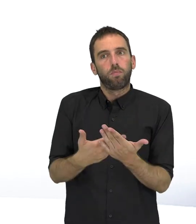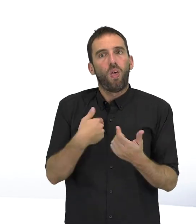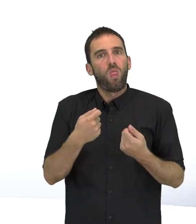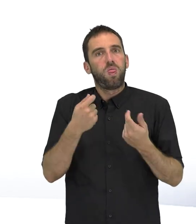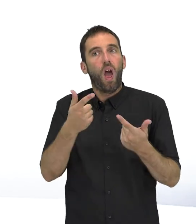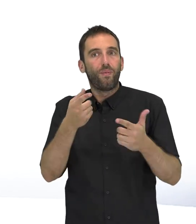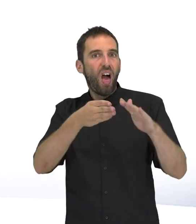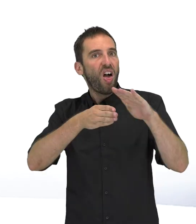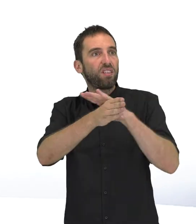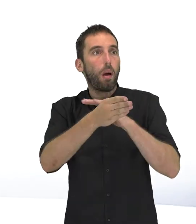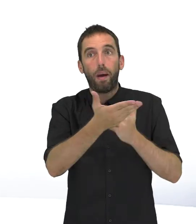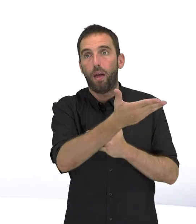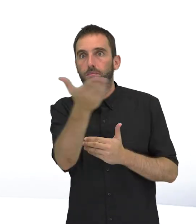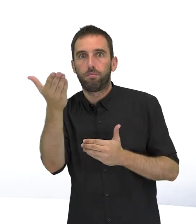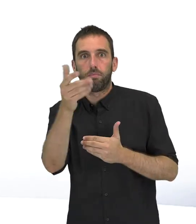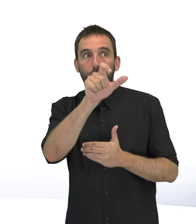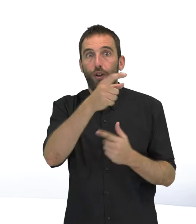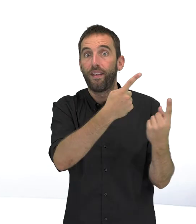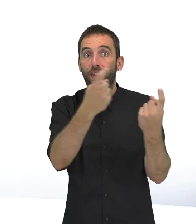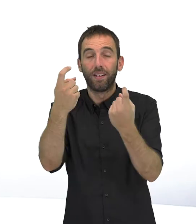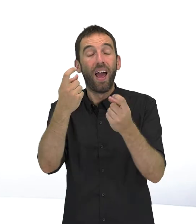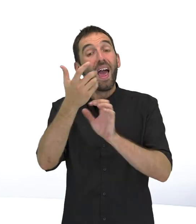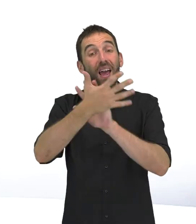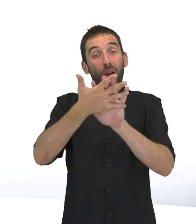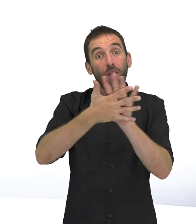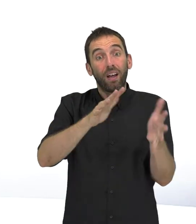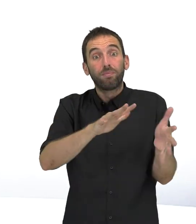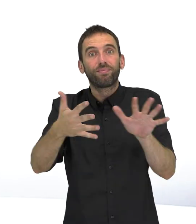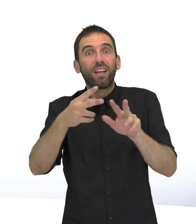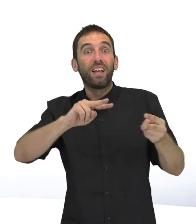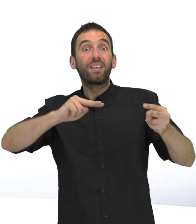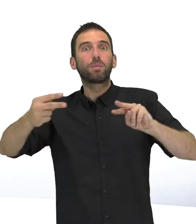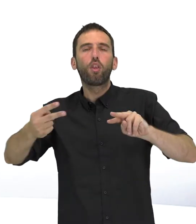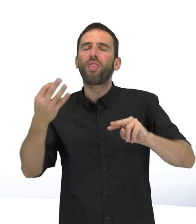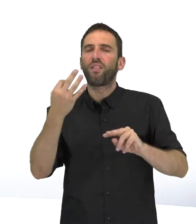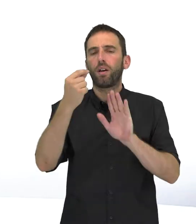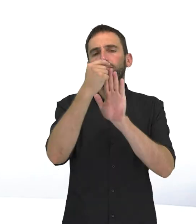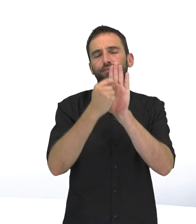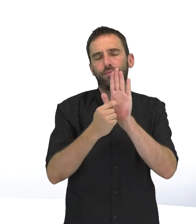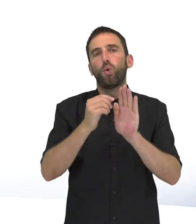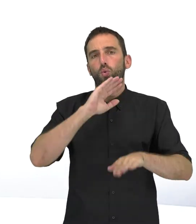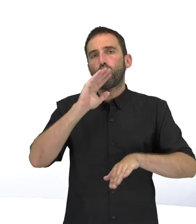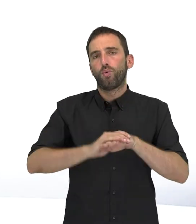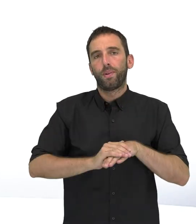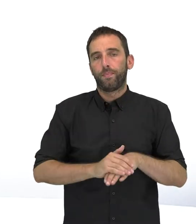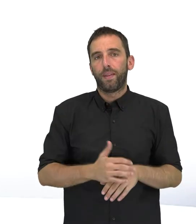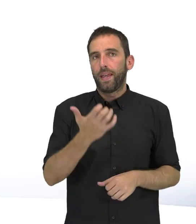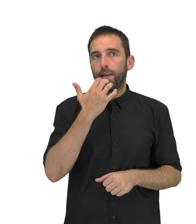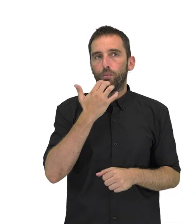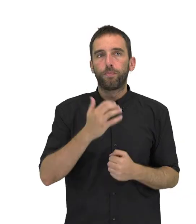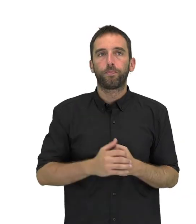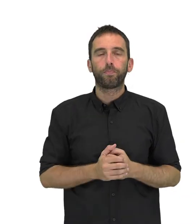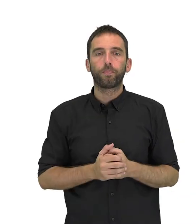que llega adecuadamente a quien la necesita, la interpretación en lengua de signo debe cumplir ciertos requisitos. Entre ellos,